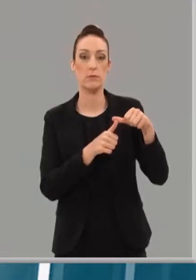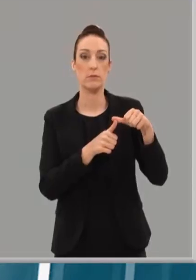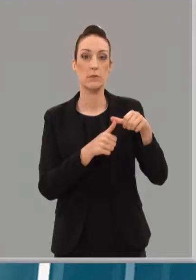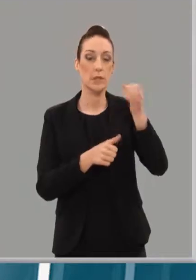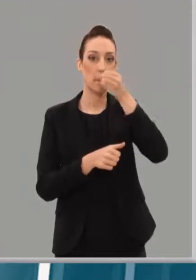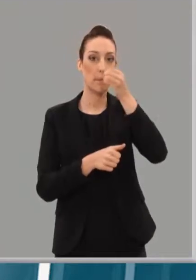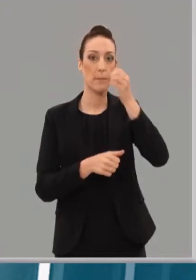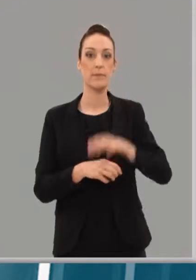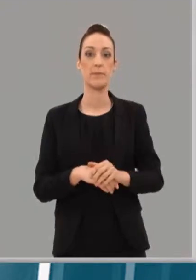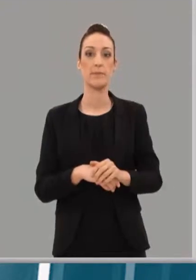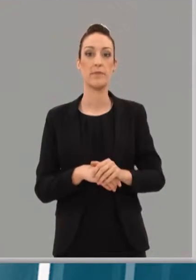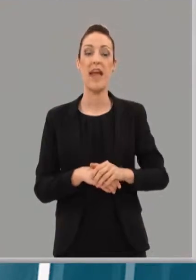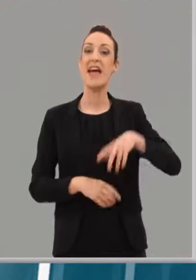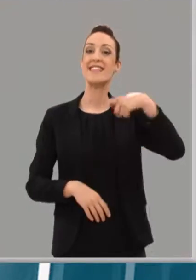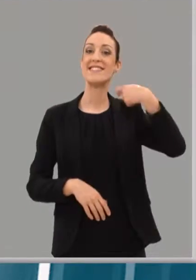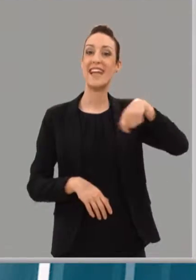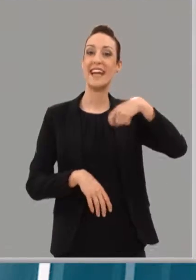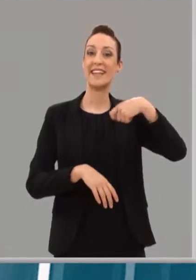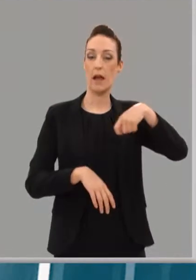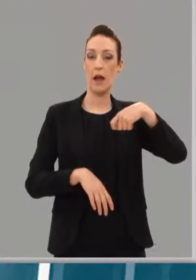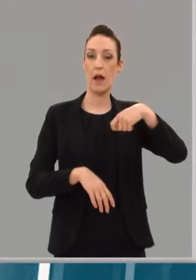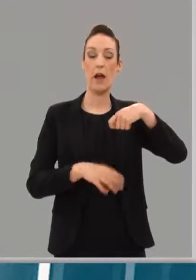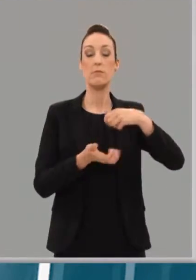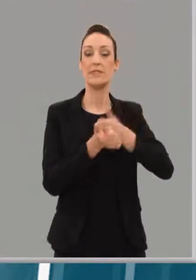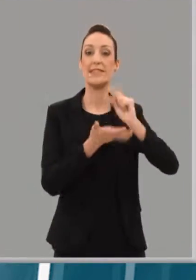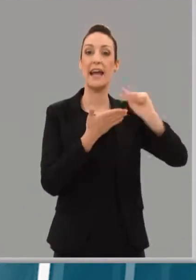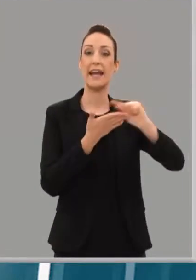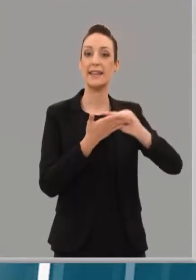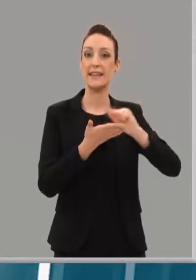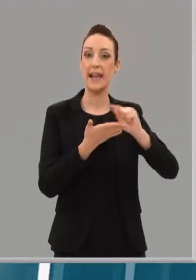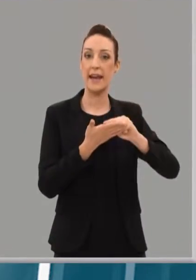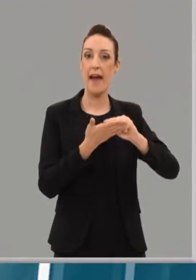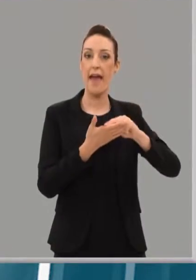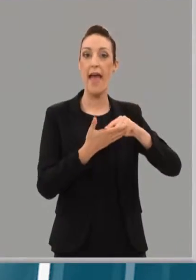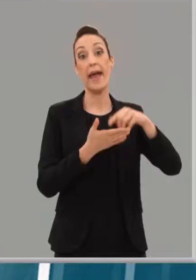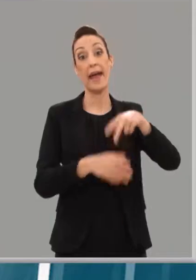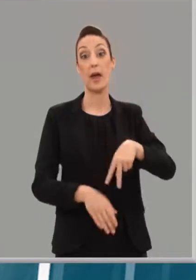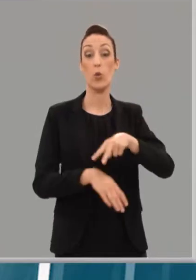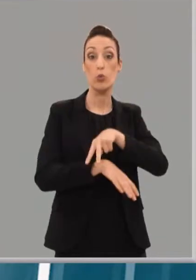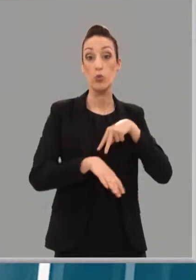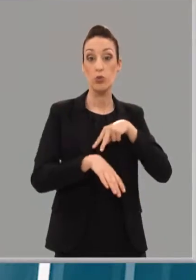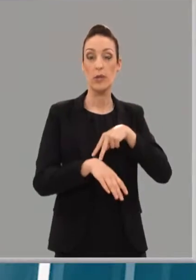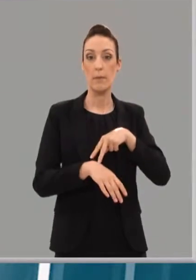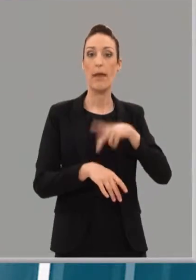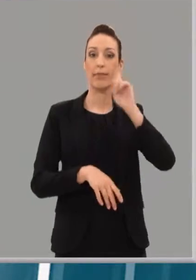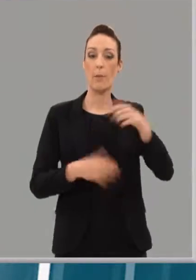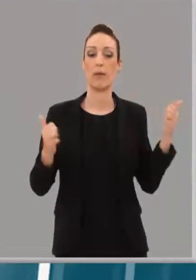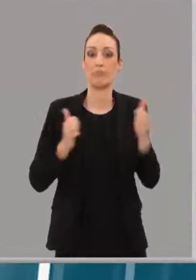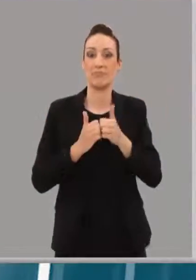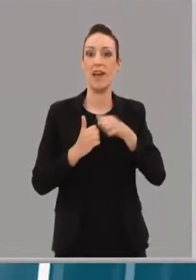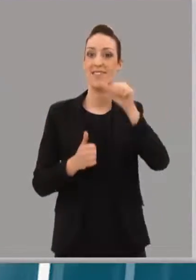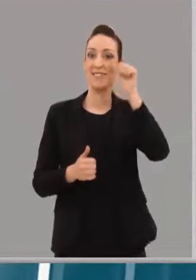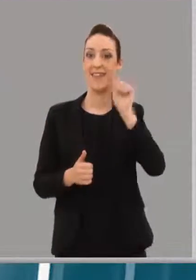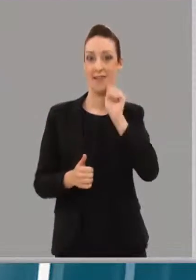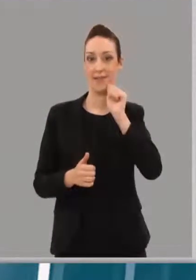Secretaria Ejecutiva de Mundo Rural, Concha Andreu. Y ante todo valedora de Sánchez. Ahora ambos tienen